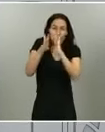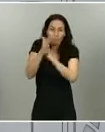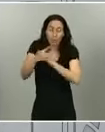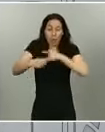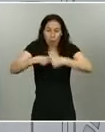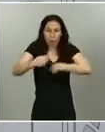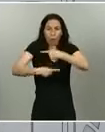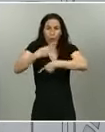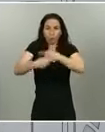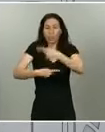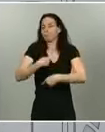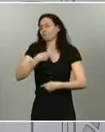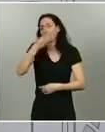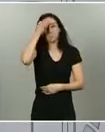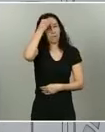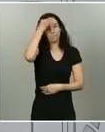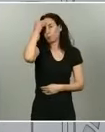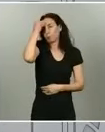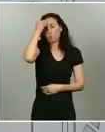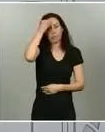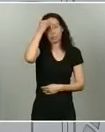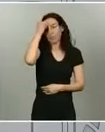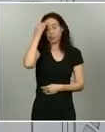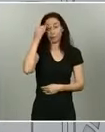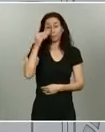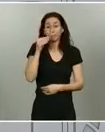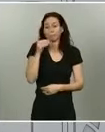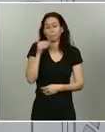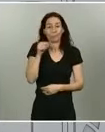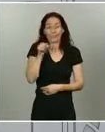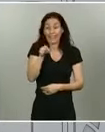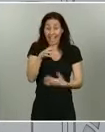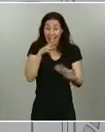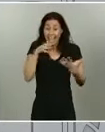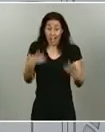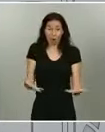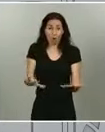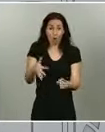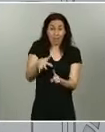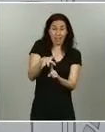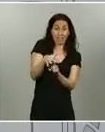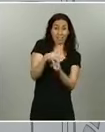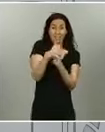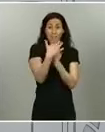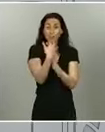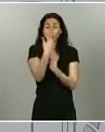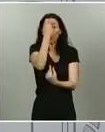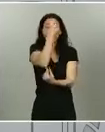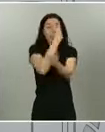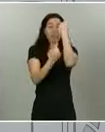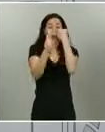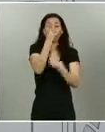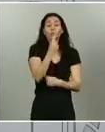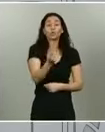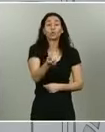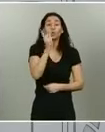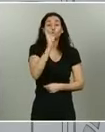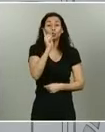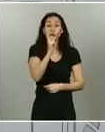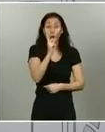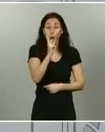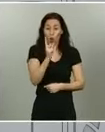más conveniente que esa serie que tenemos ahora mismo de datos. Solamente se añadan los nuevos